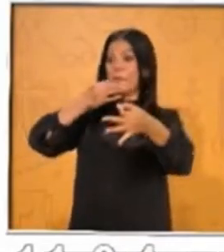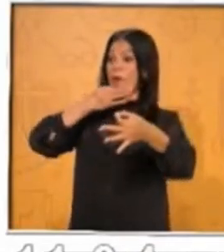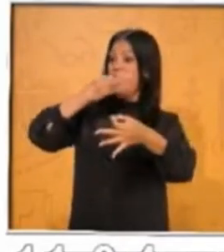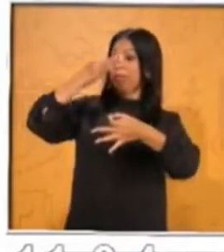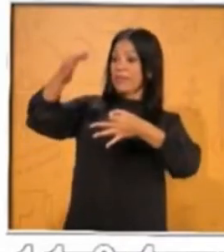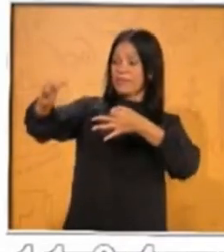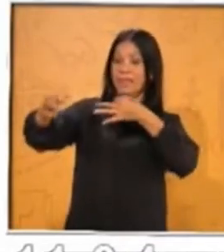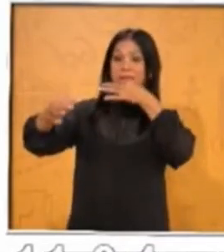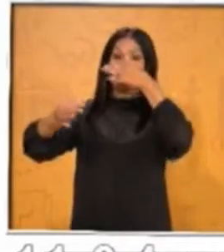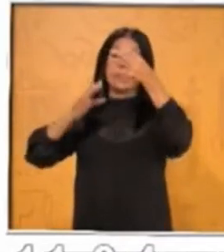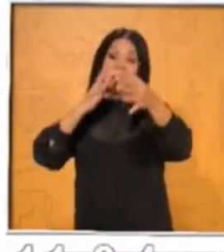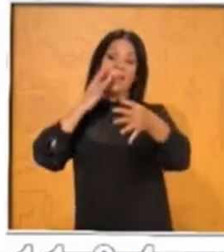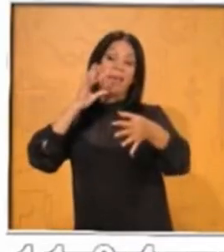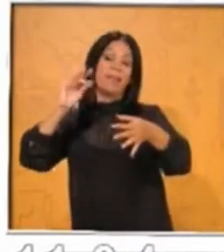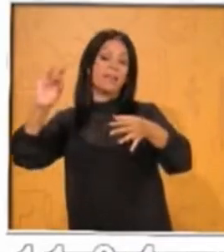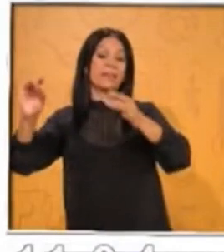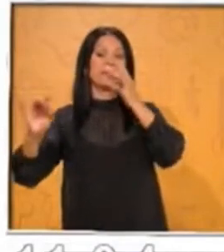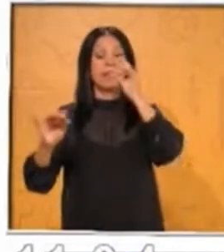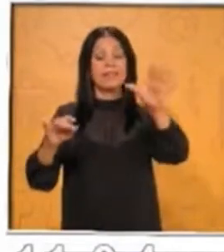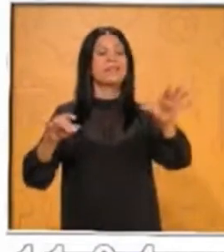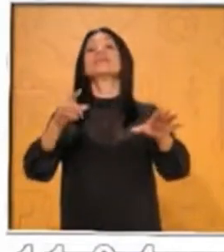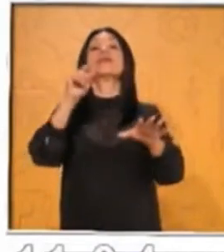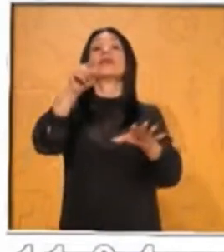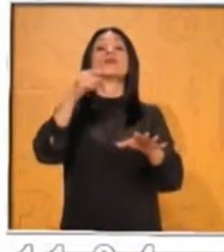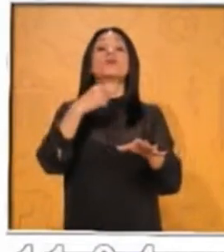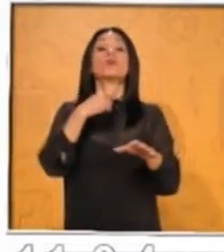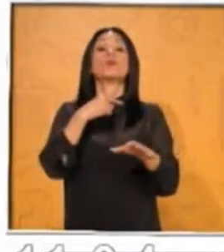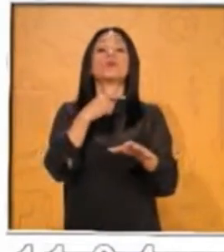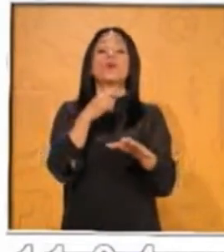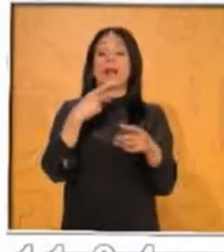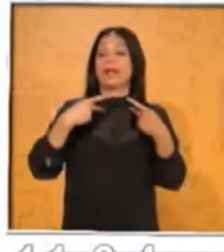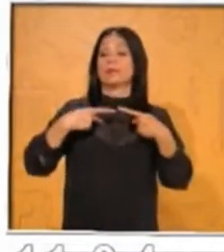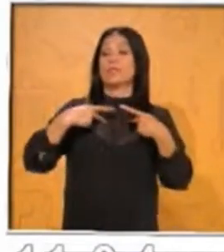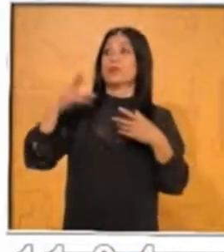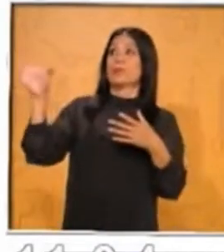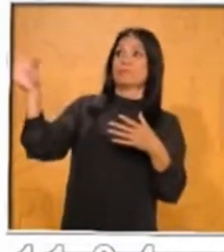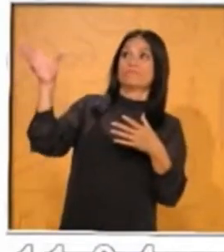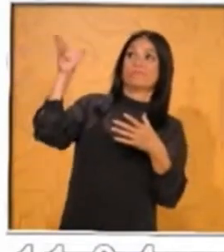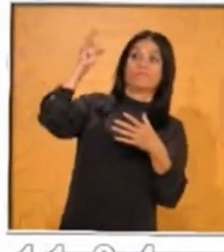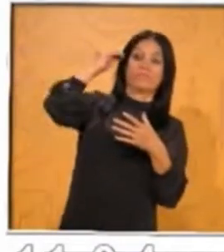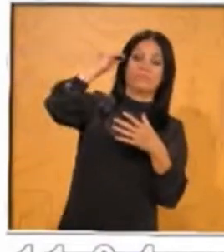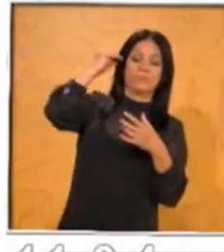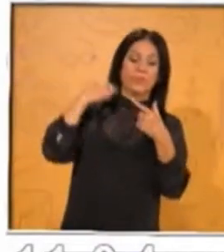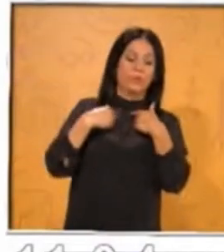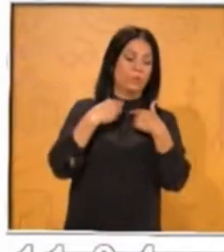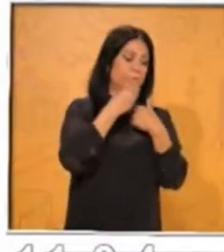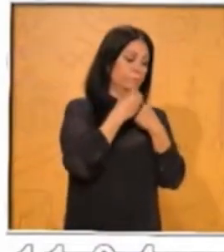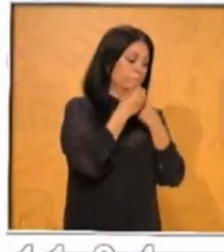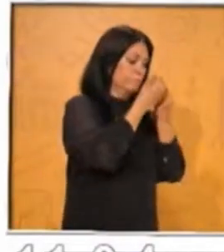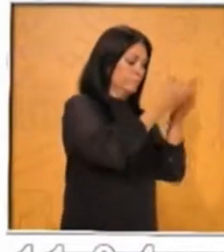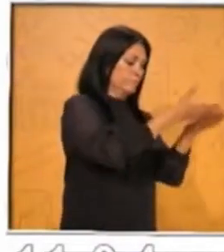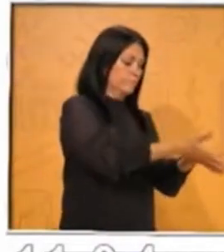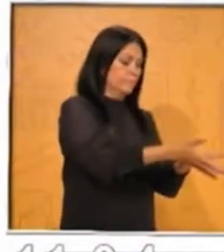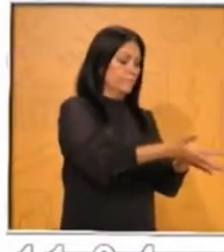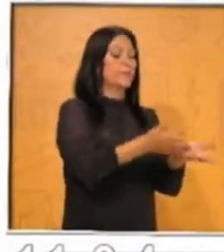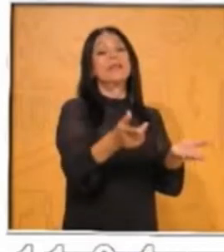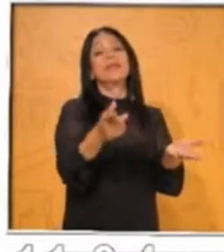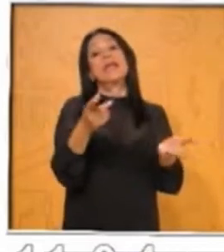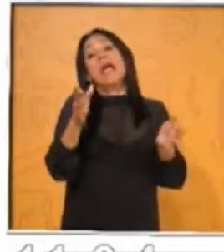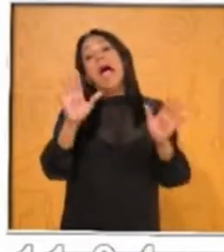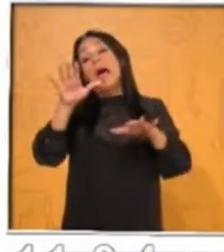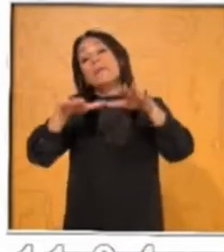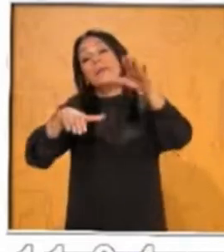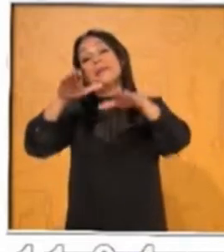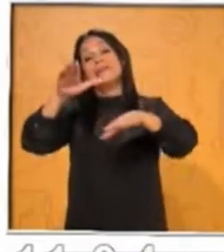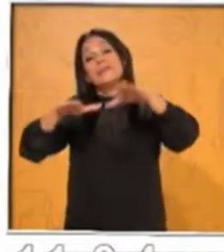Tú lo puedes comprobar, ¿sabes cómo? Puedes buscar en algún libro la leyenda de la Llorona, también puedes buscar